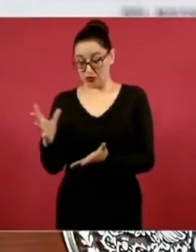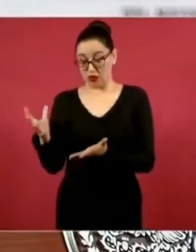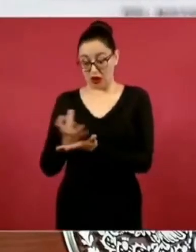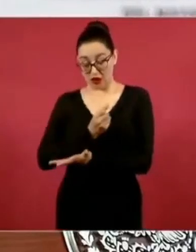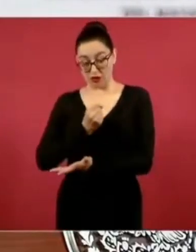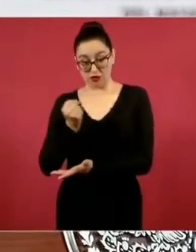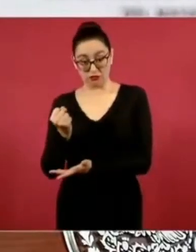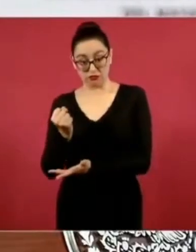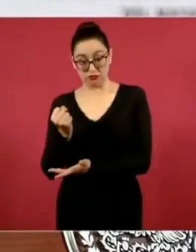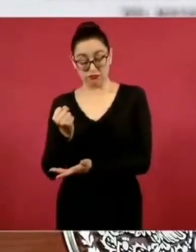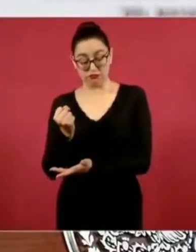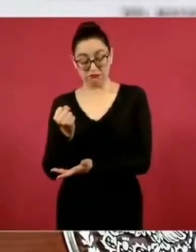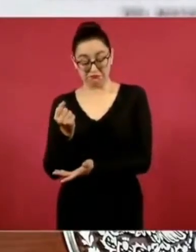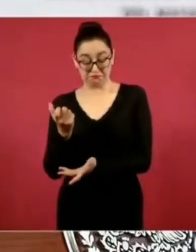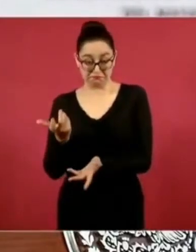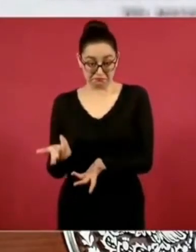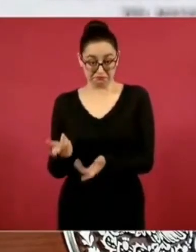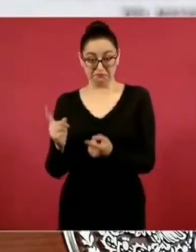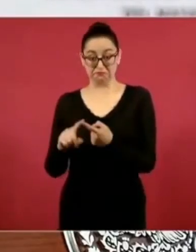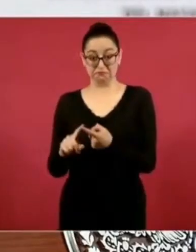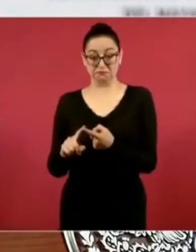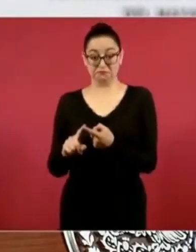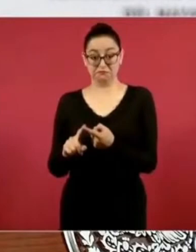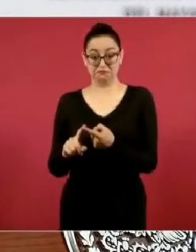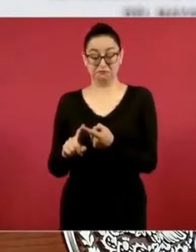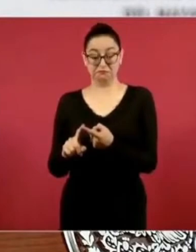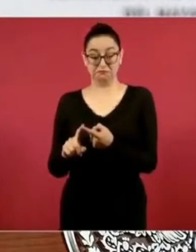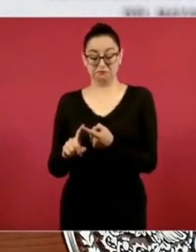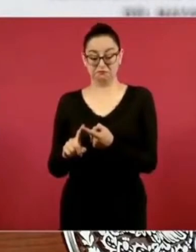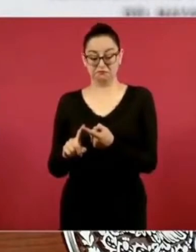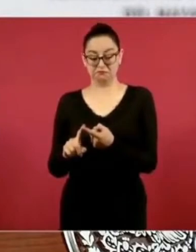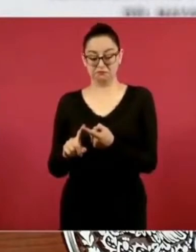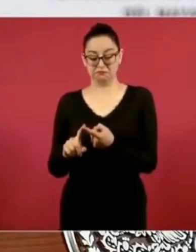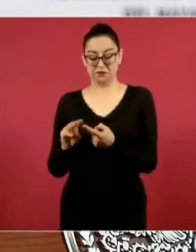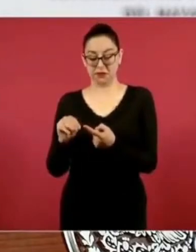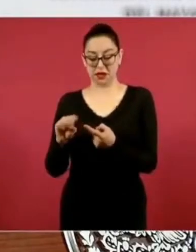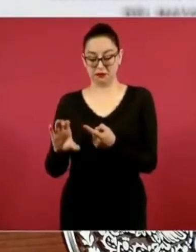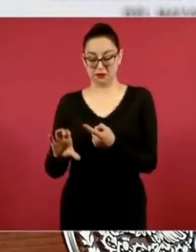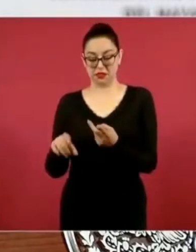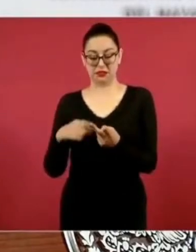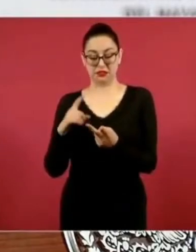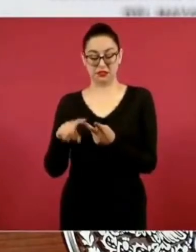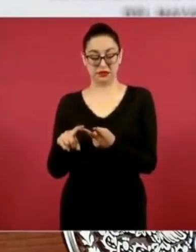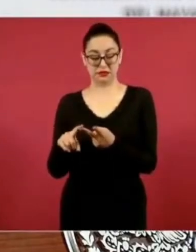los obtuvieron Movimiento Ciudadano,